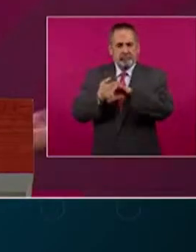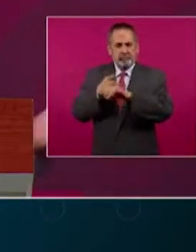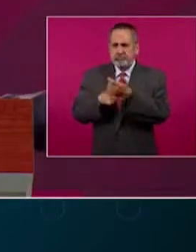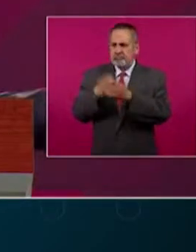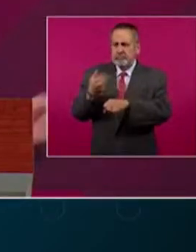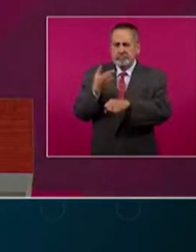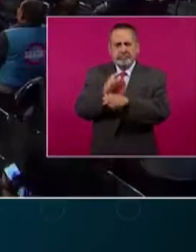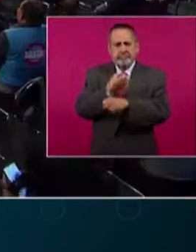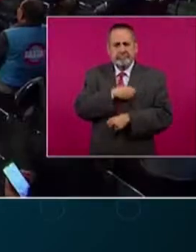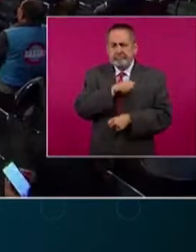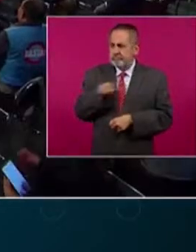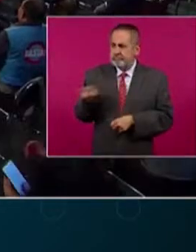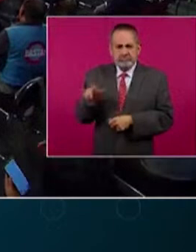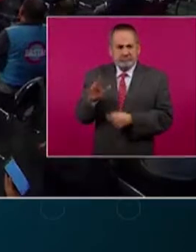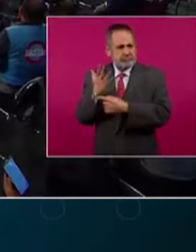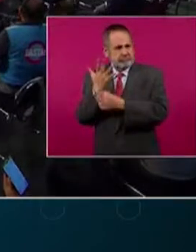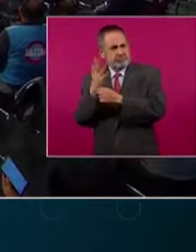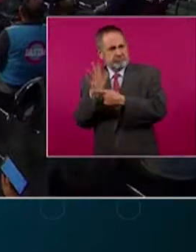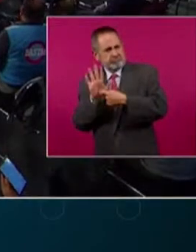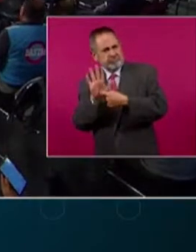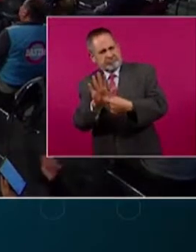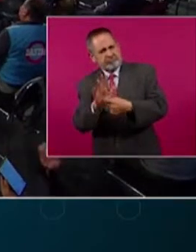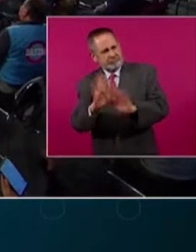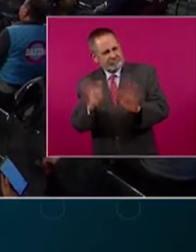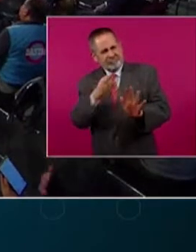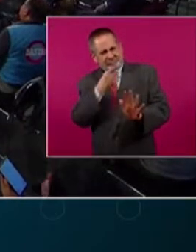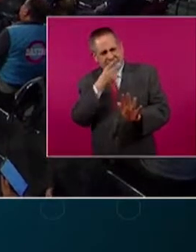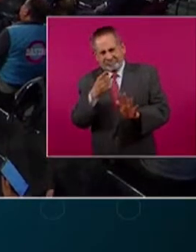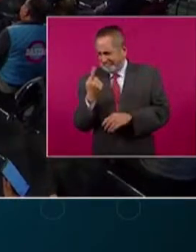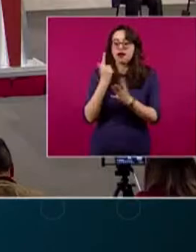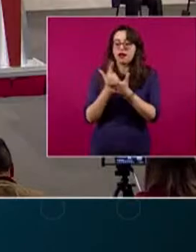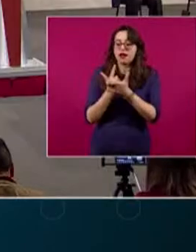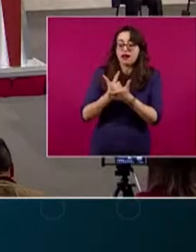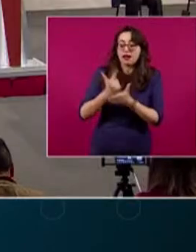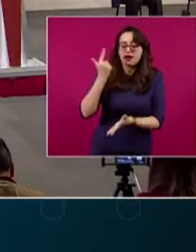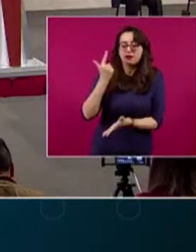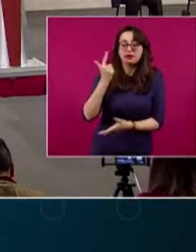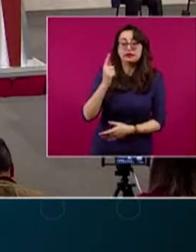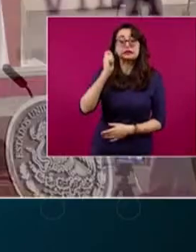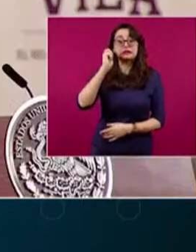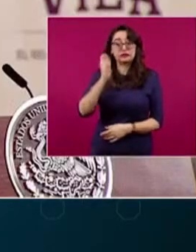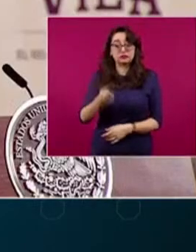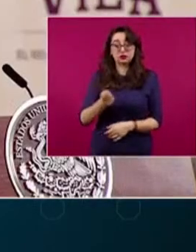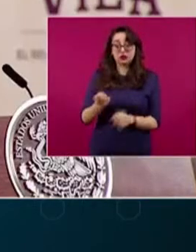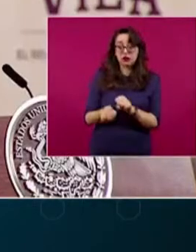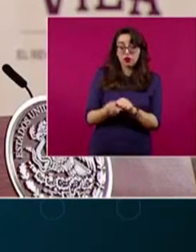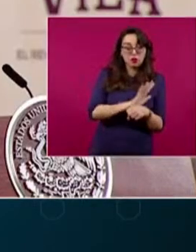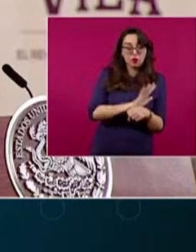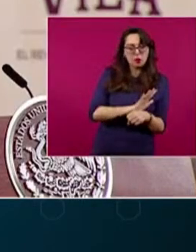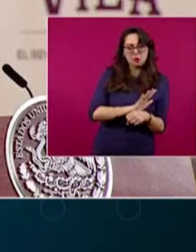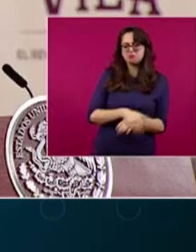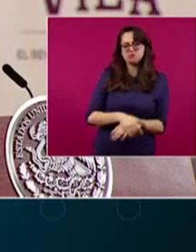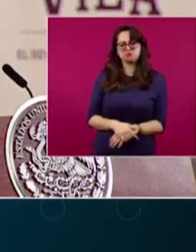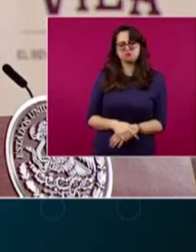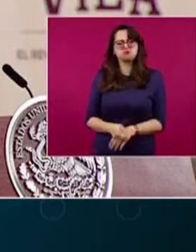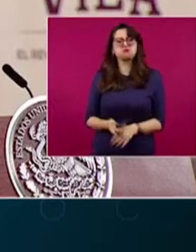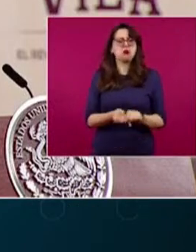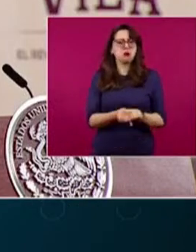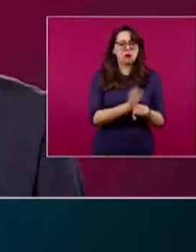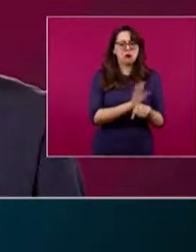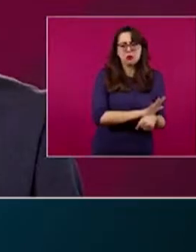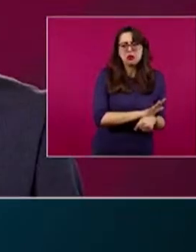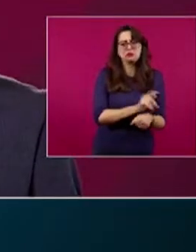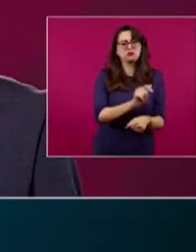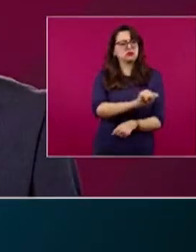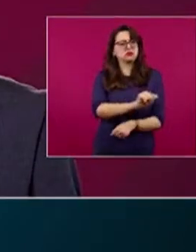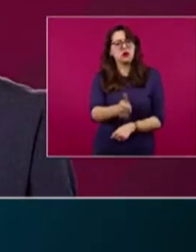al Instituto Nacional de Acceso a la Información una suspensión que le habría permitido sesionar con cuatro de siete comisionados y dijo que la